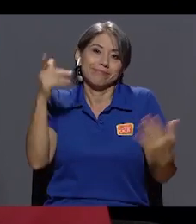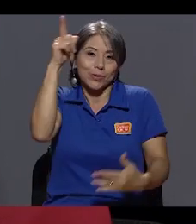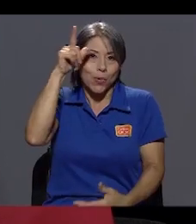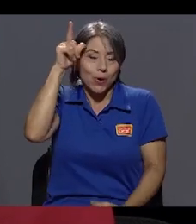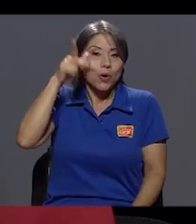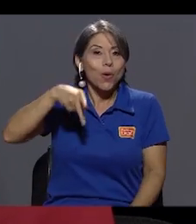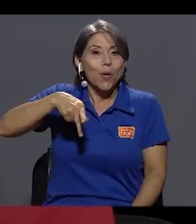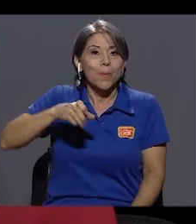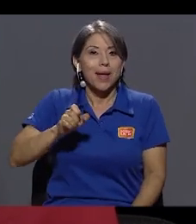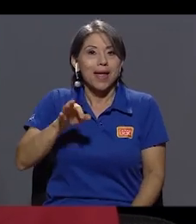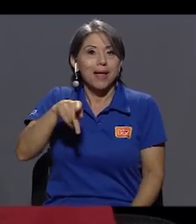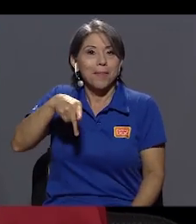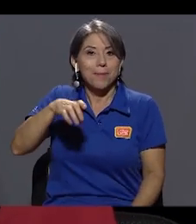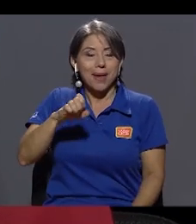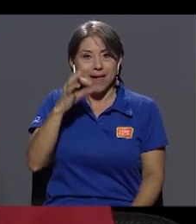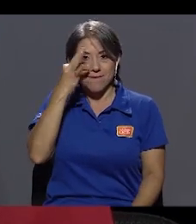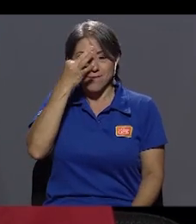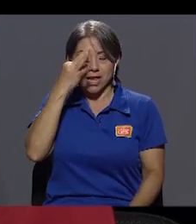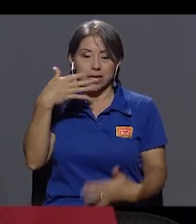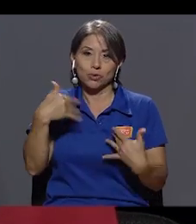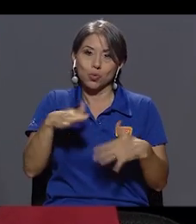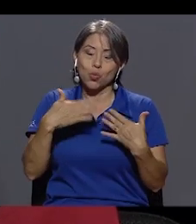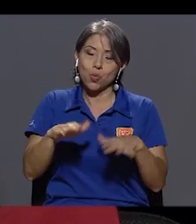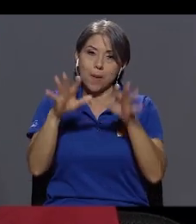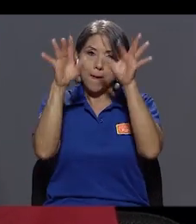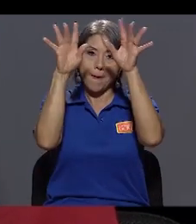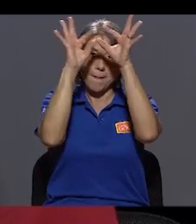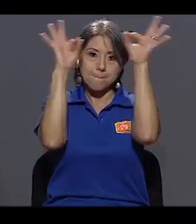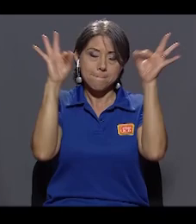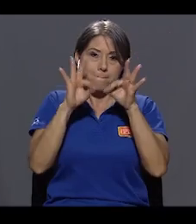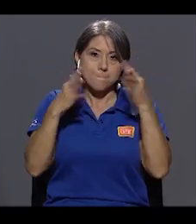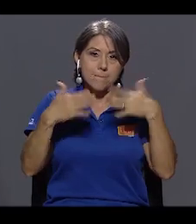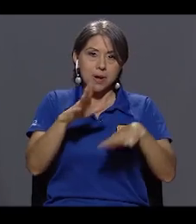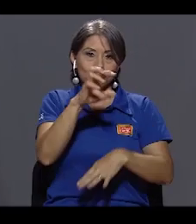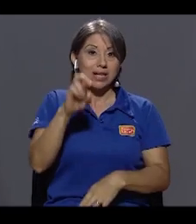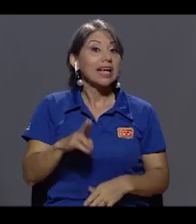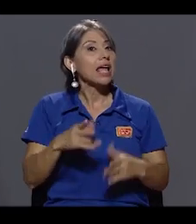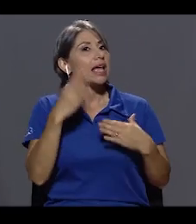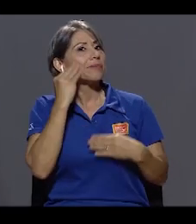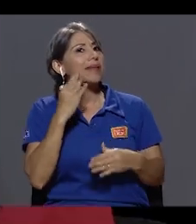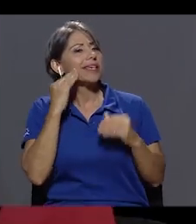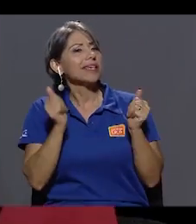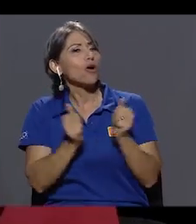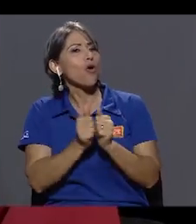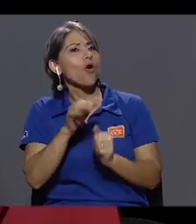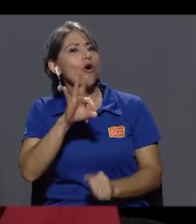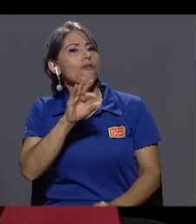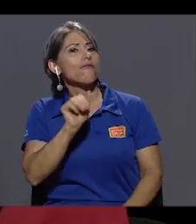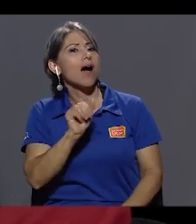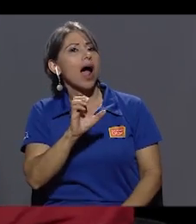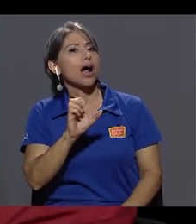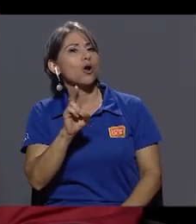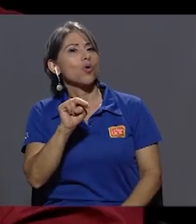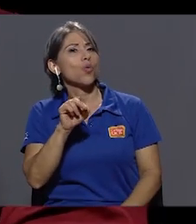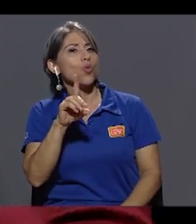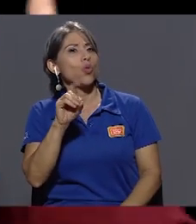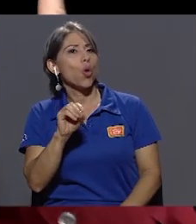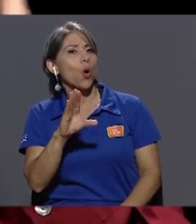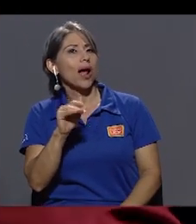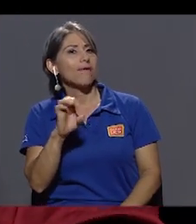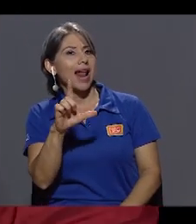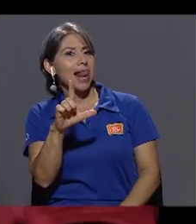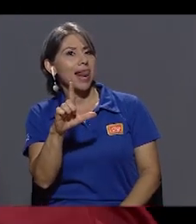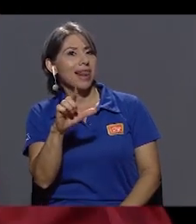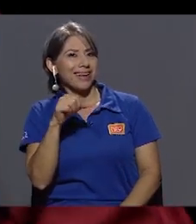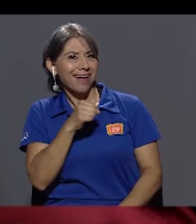todo un personaje en Costa Rica. ¿Y la experiencia con don Facundo Cabral? Ah, esa es otra persona. Es de los personajes que yo